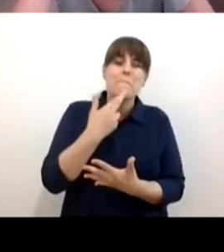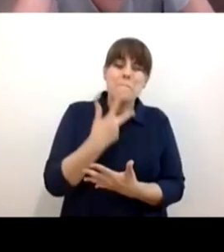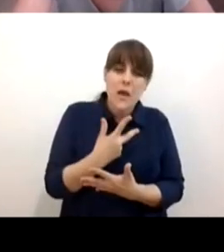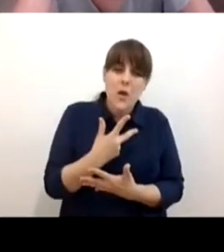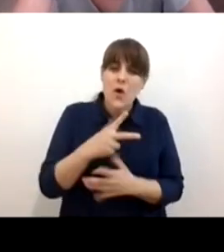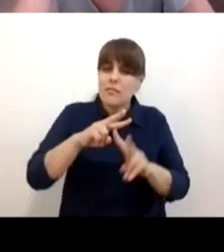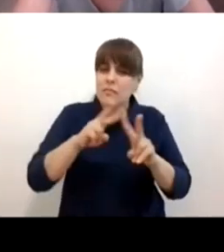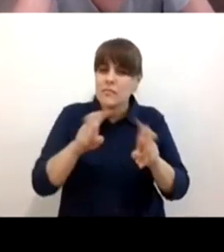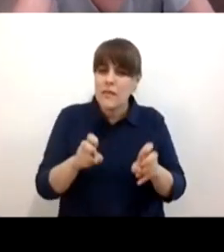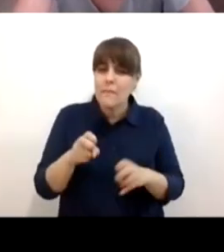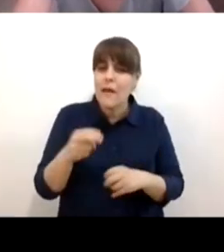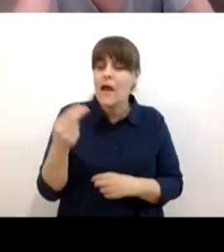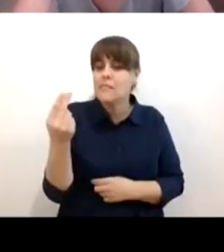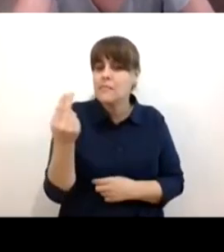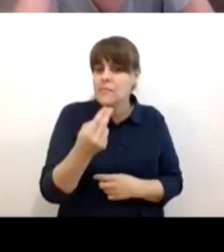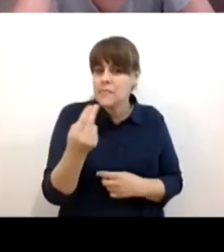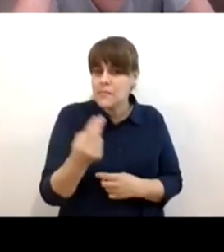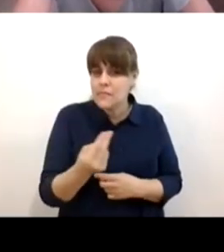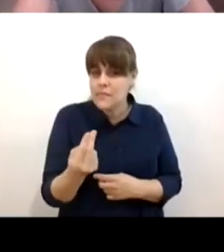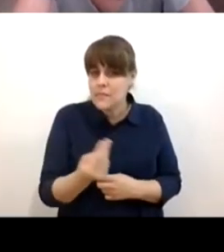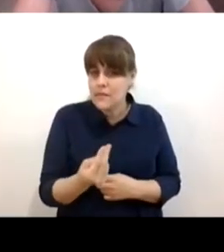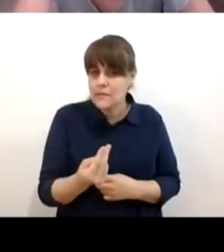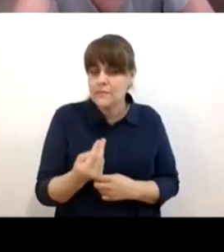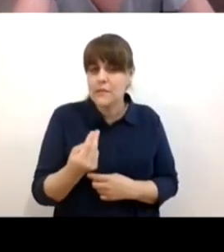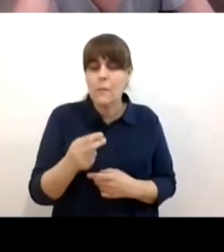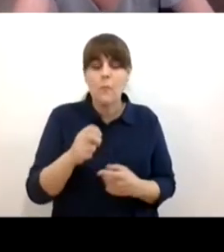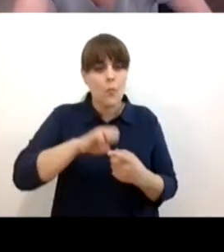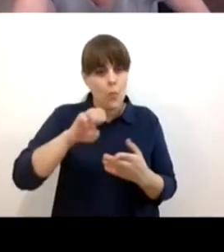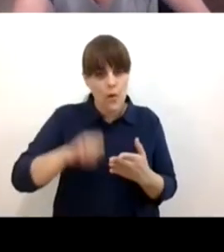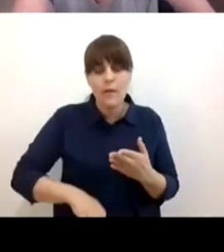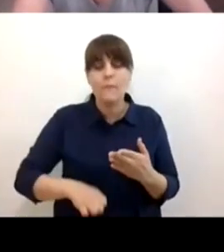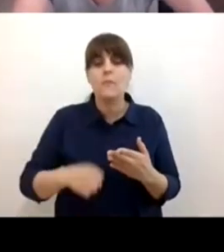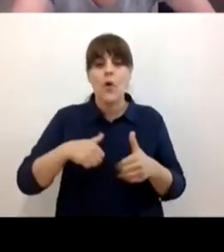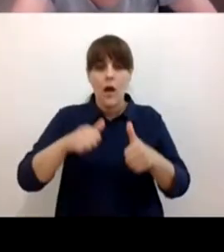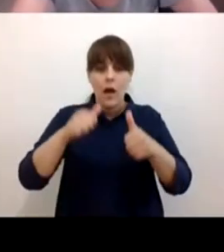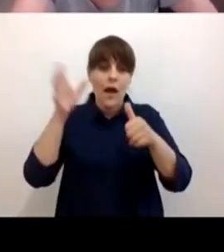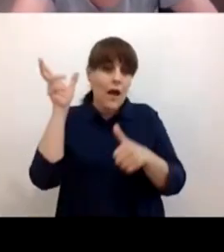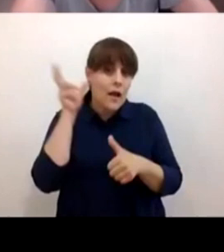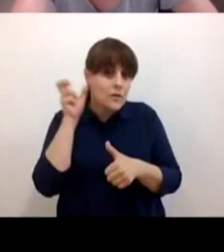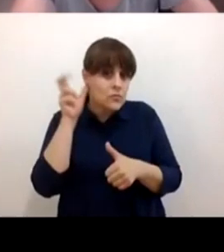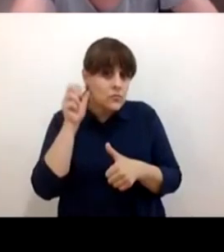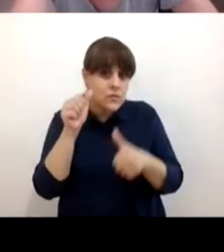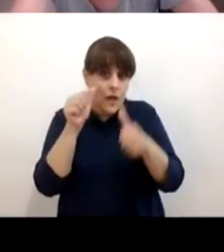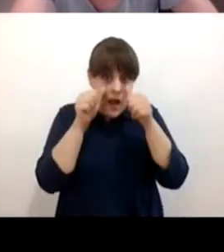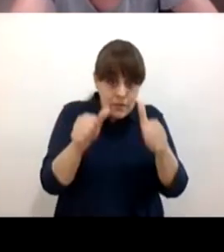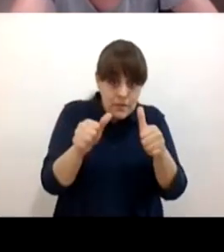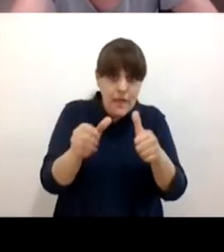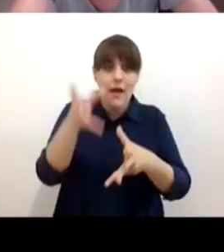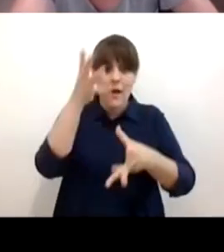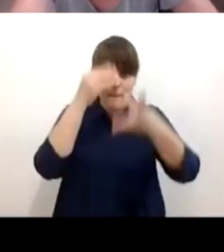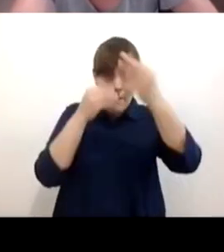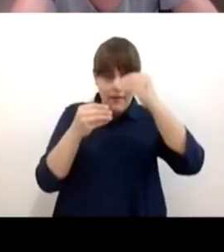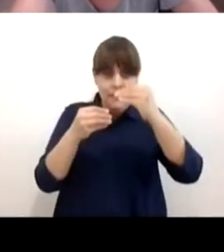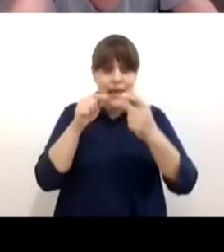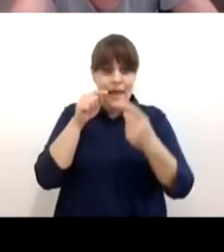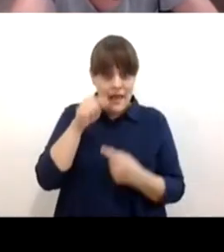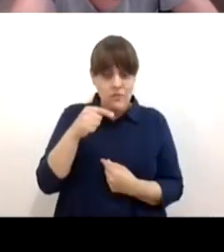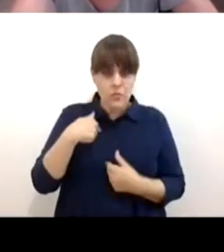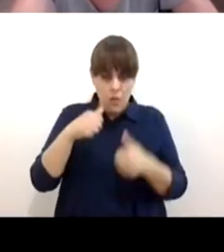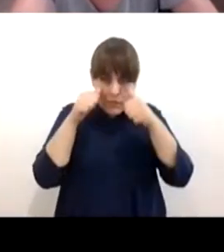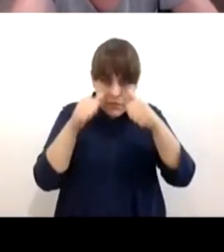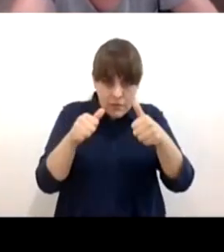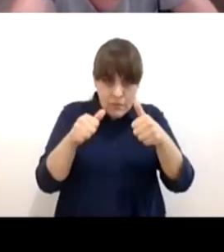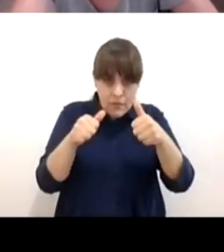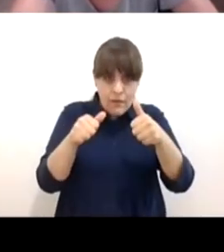las necesidades así como aprender a escuchar pero también aprender a respetar la diferencia de lo que de lo que